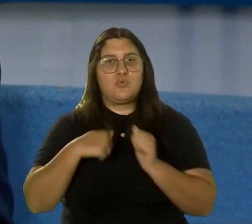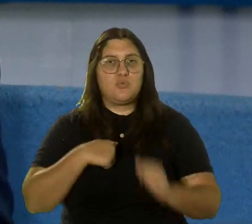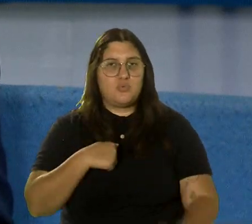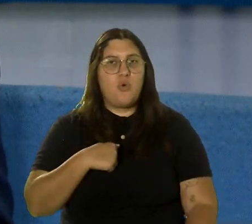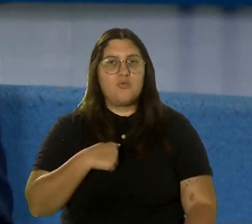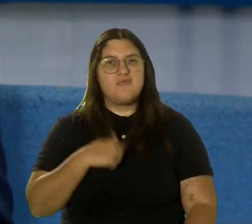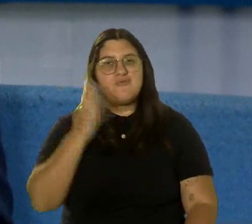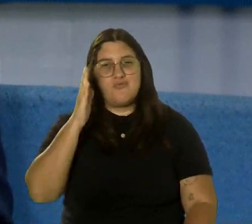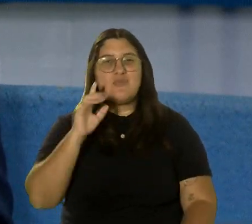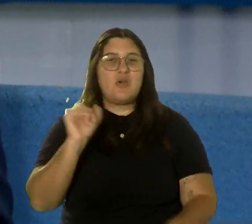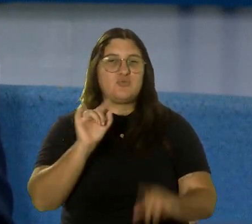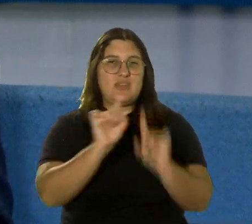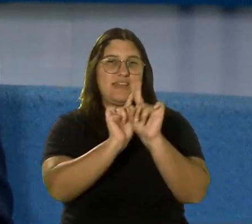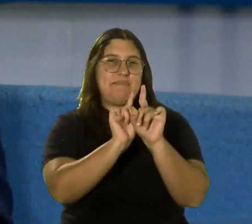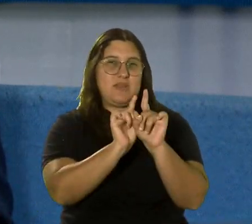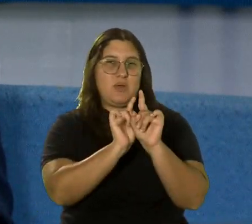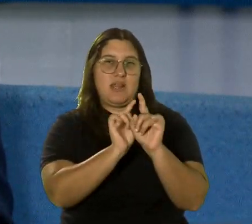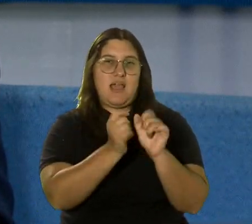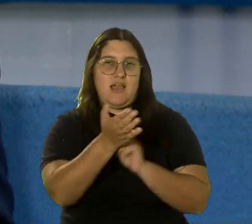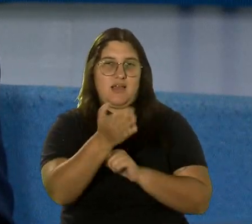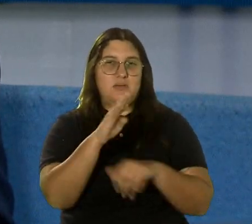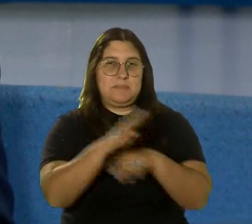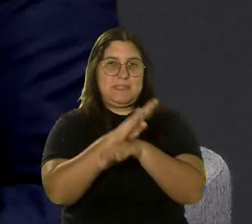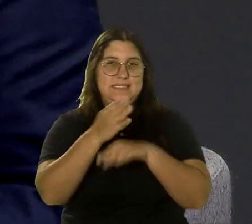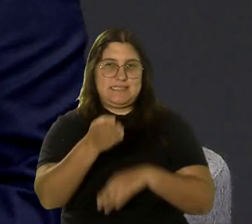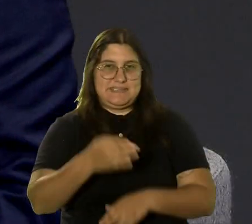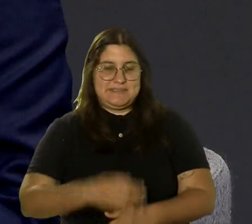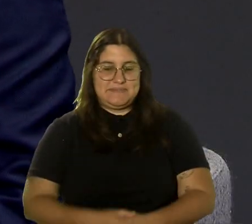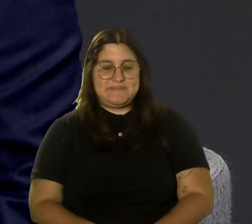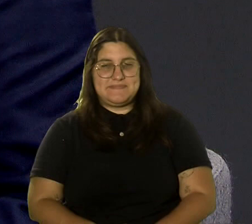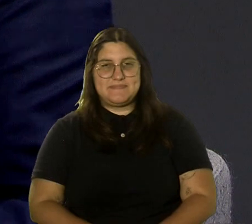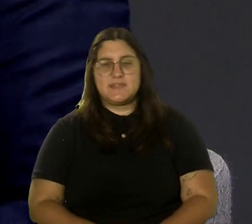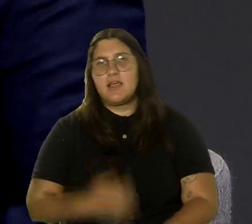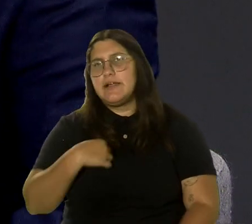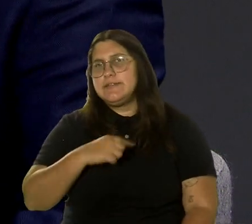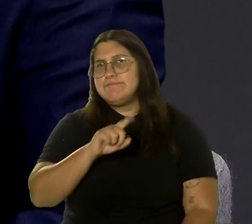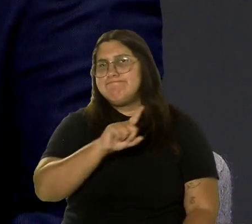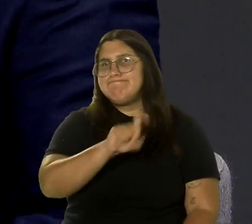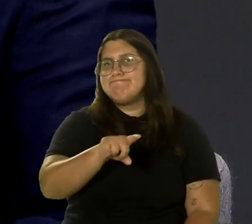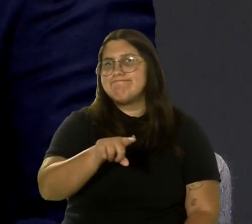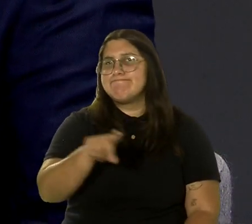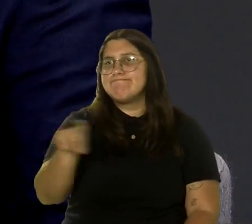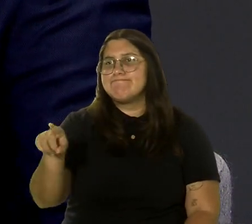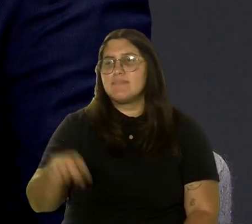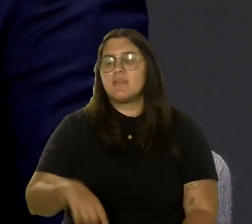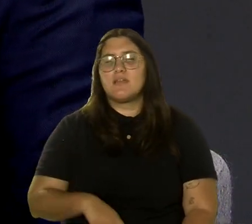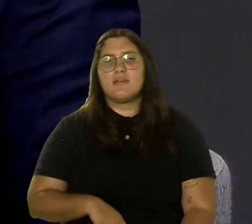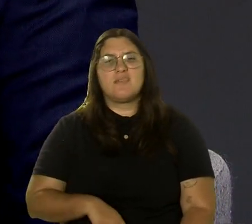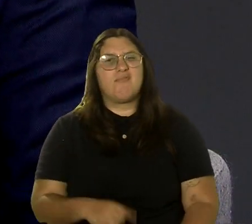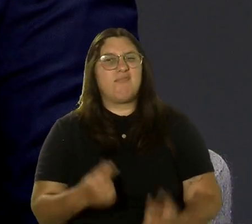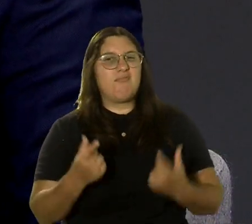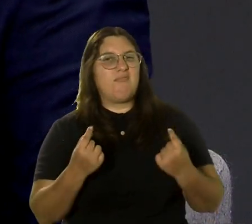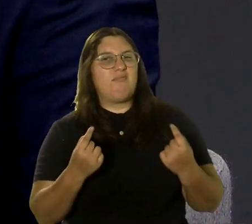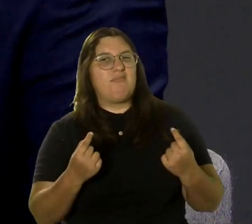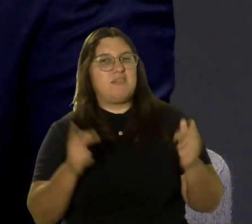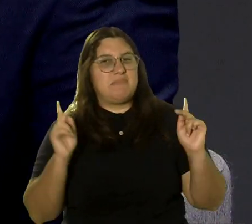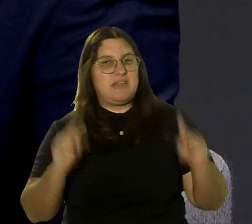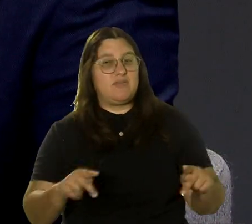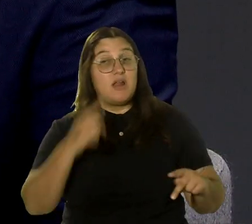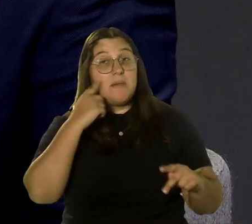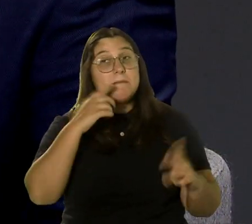¿verdad? Directamente a esos empresarios allí. Ahora, les pregunto a los tres, ¿cuáles son los pasos que tiene que dar la persona